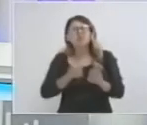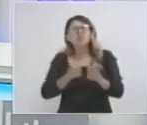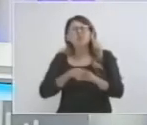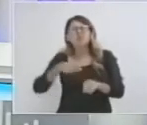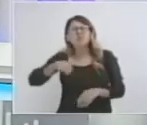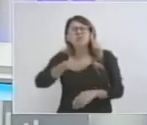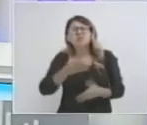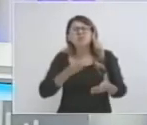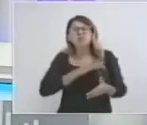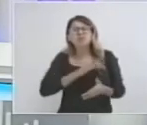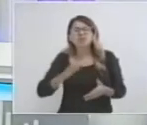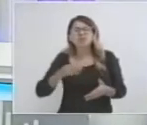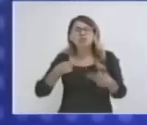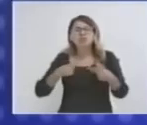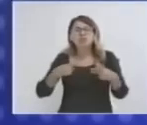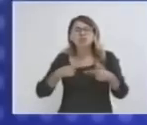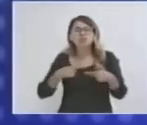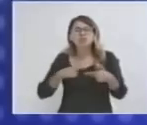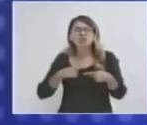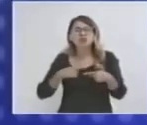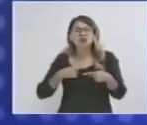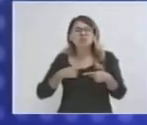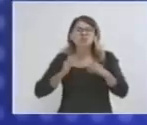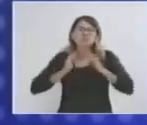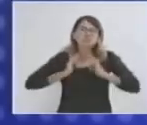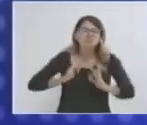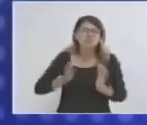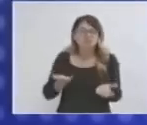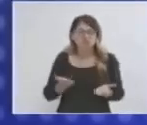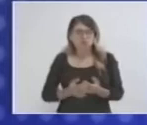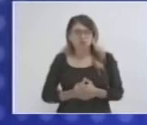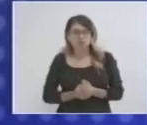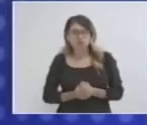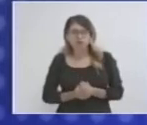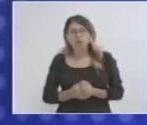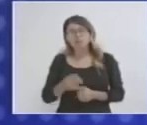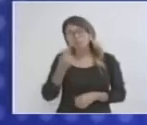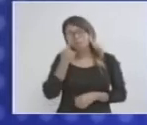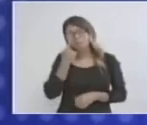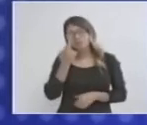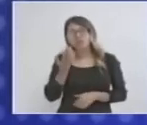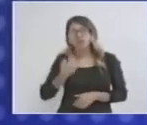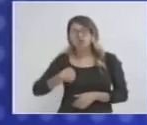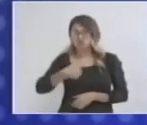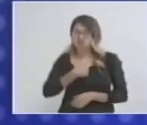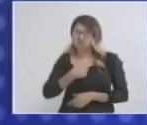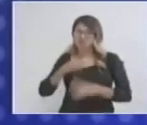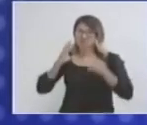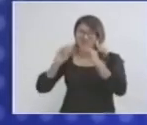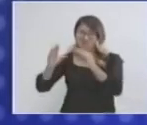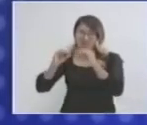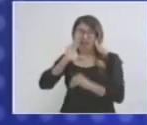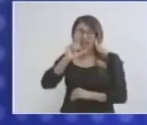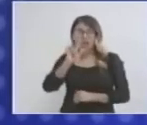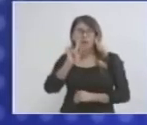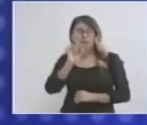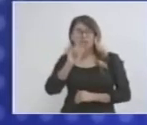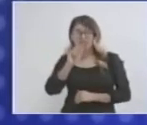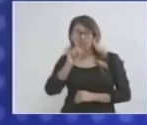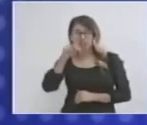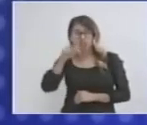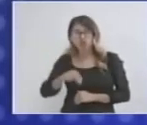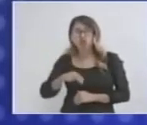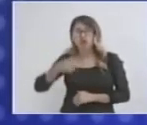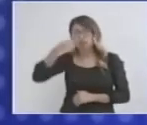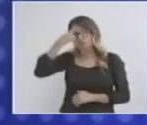en CEMIC a cada uno de los empresarios? Mira, independientemente de lo que estamos comentando, que tiene que ver mucho con la capacitación y la profesionalización de las empresas,